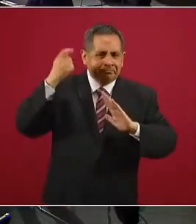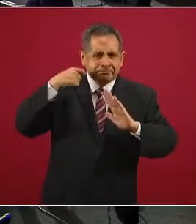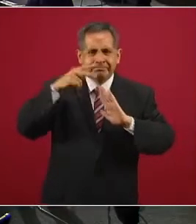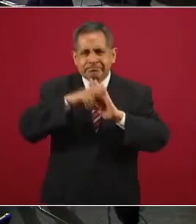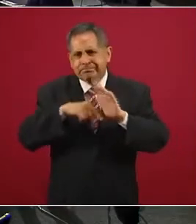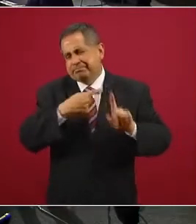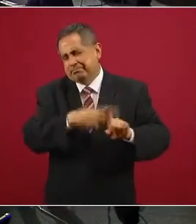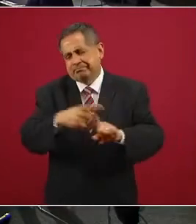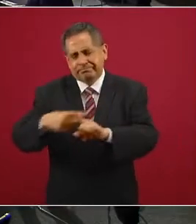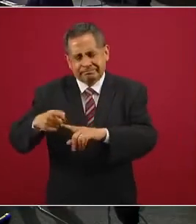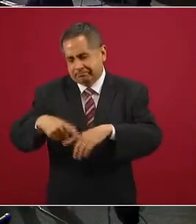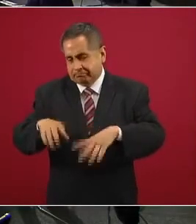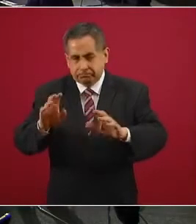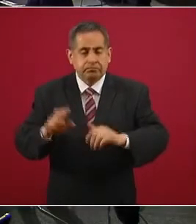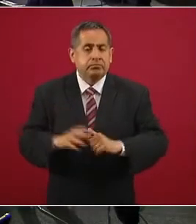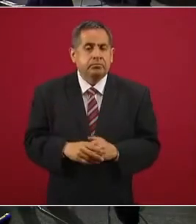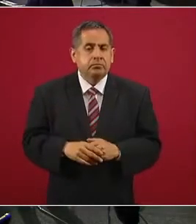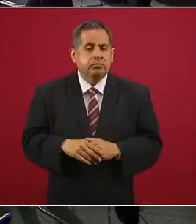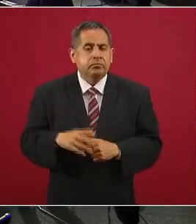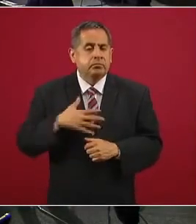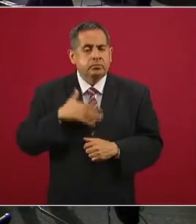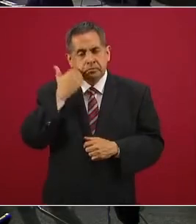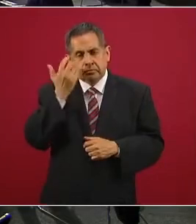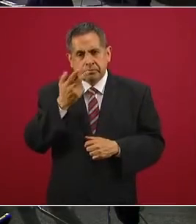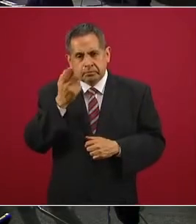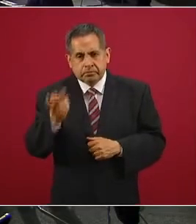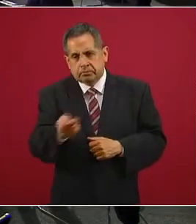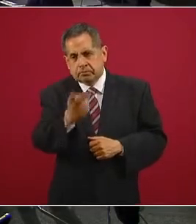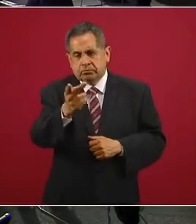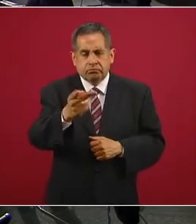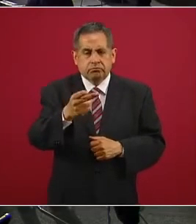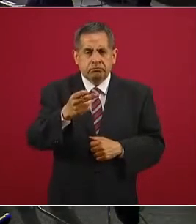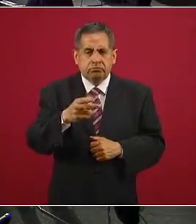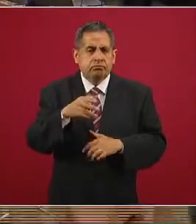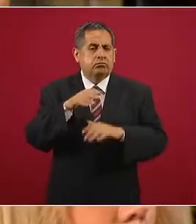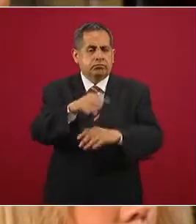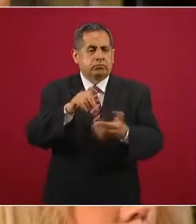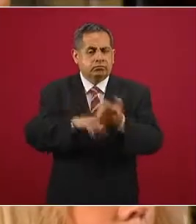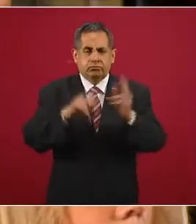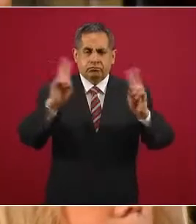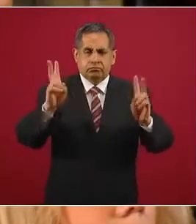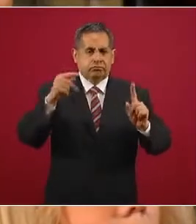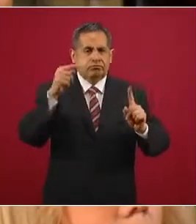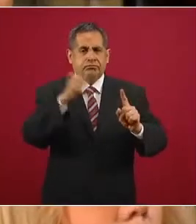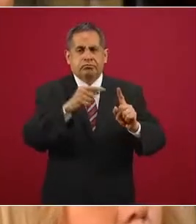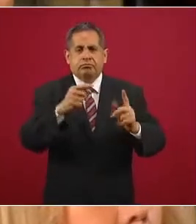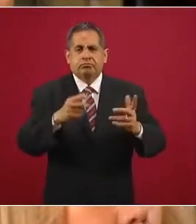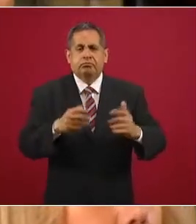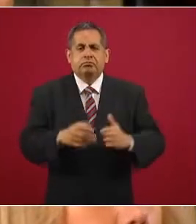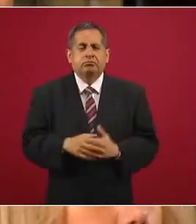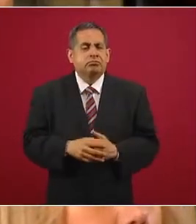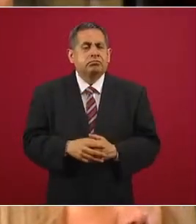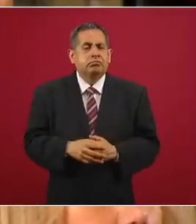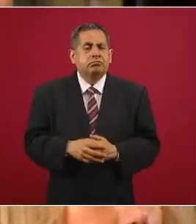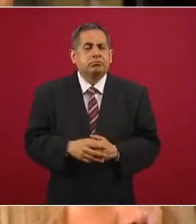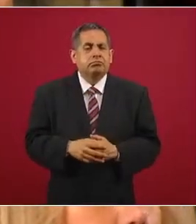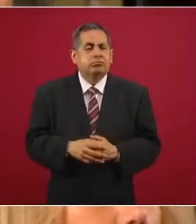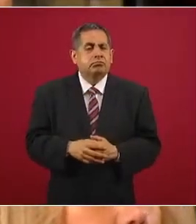grabaciones, etc. Quisiera yo preguntarle sobre el tema, por ejemplo, de